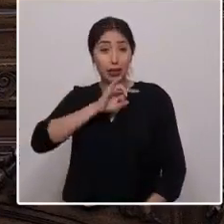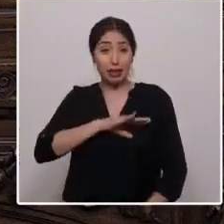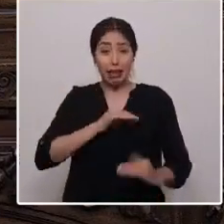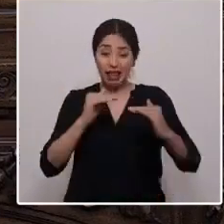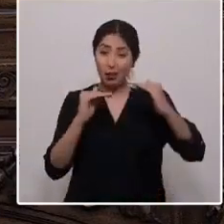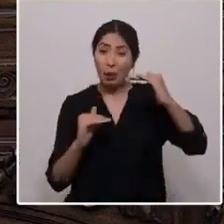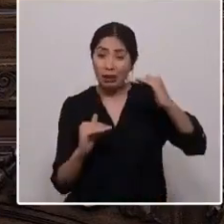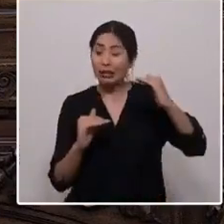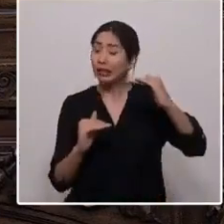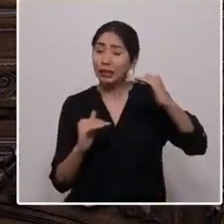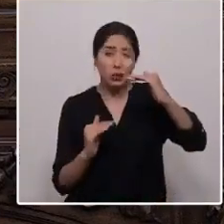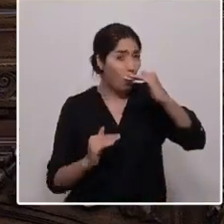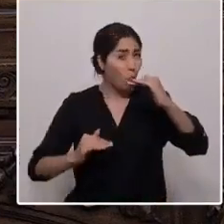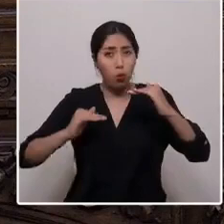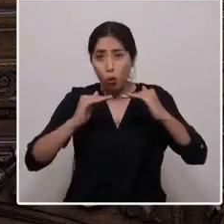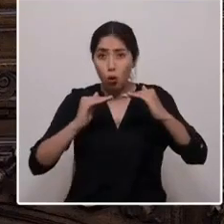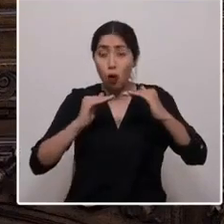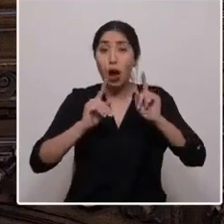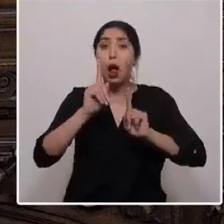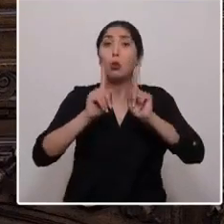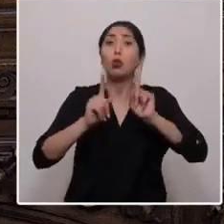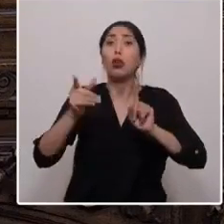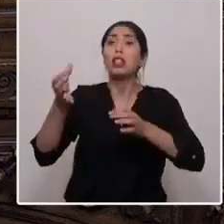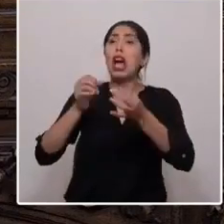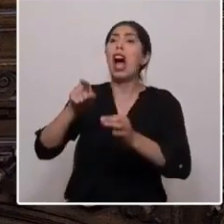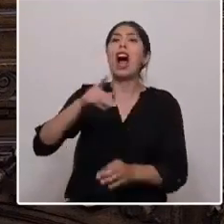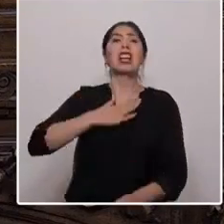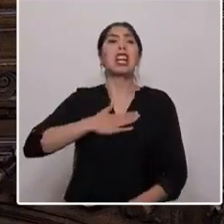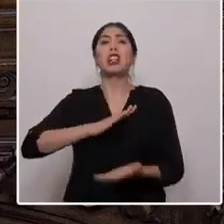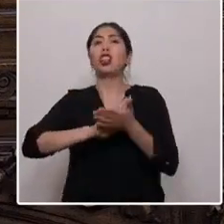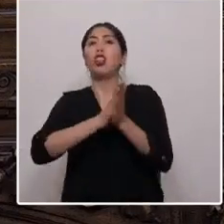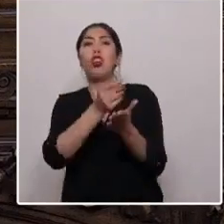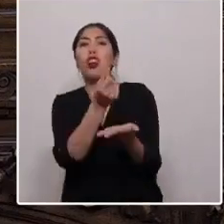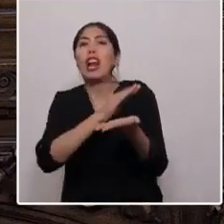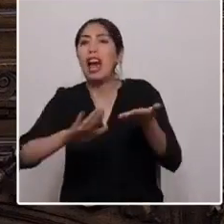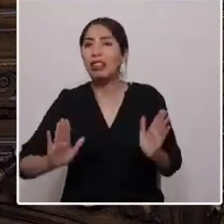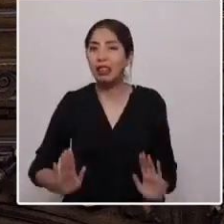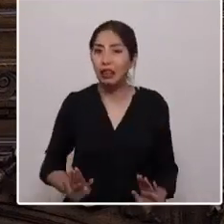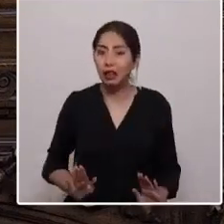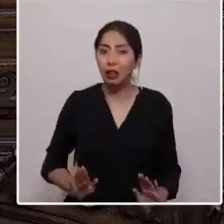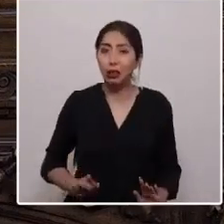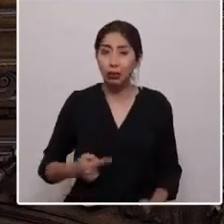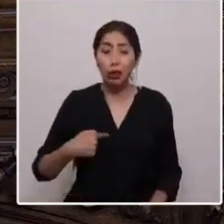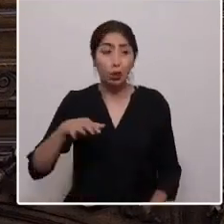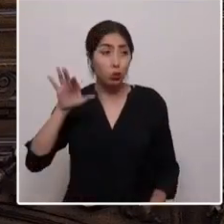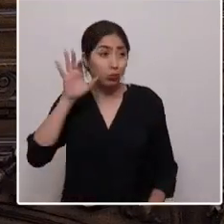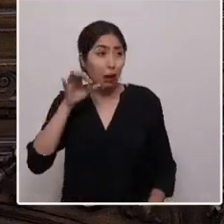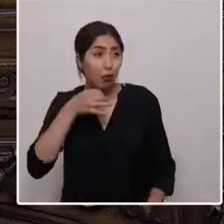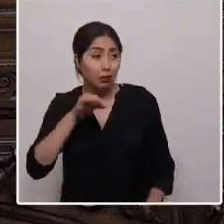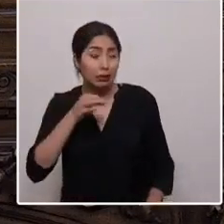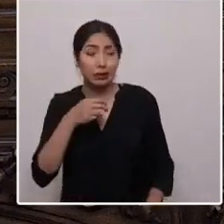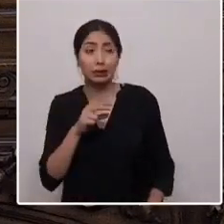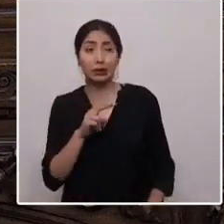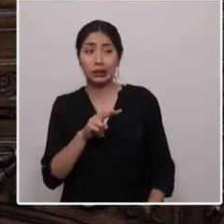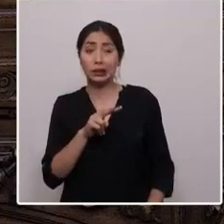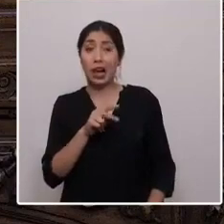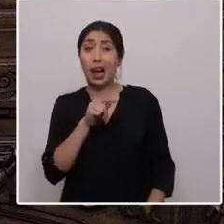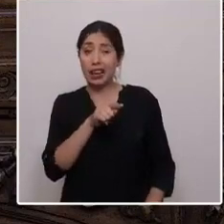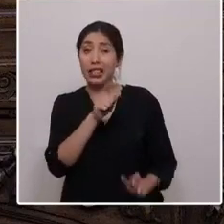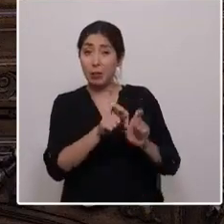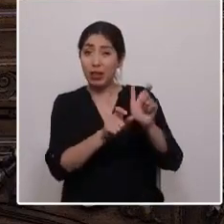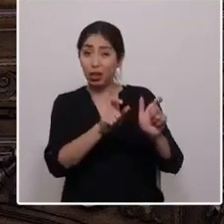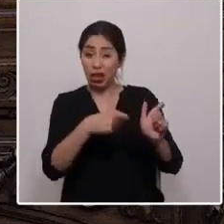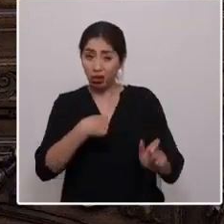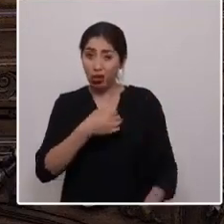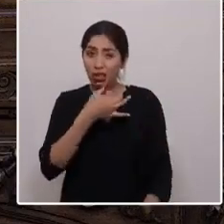Algunos dicen que queremos todo gratis. Lo escuchamos en grandes discursos y mensajes. Y a esas personas les digo que